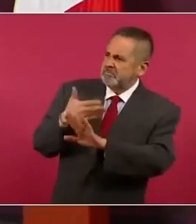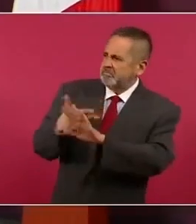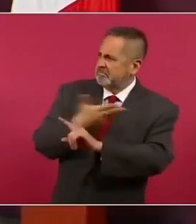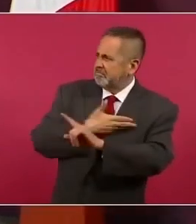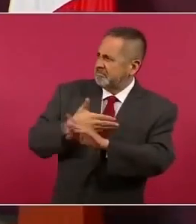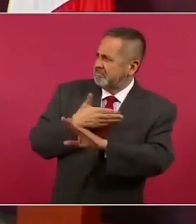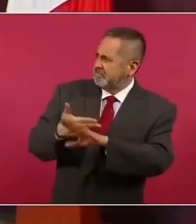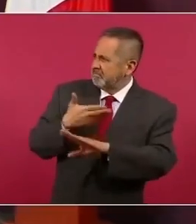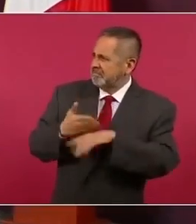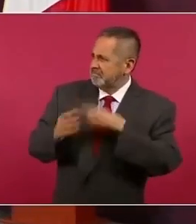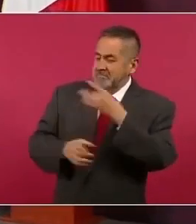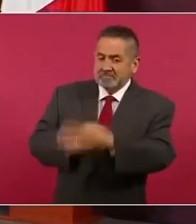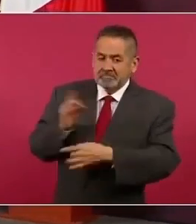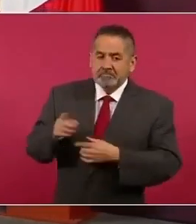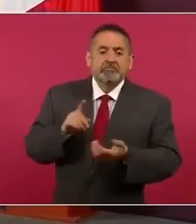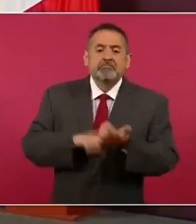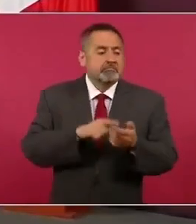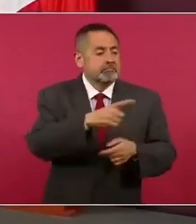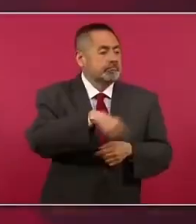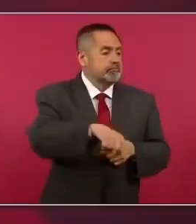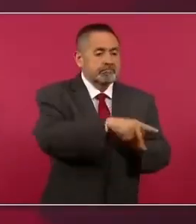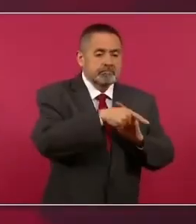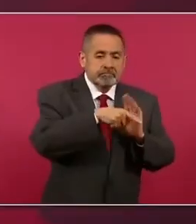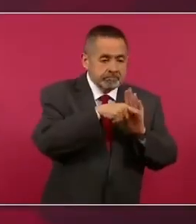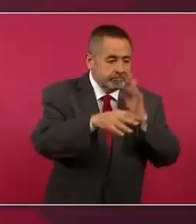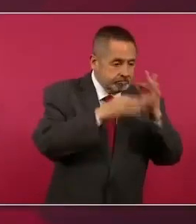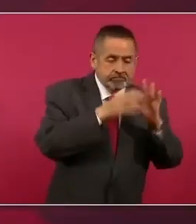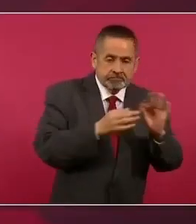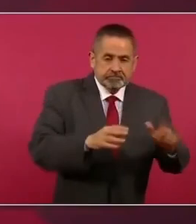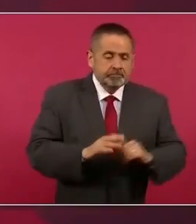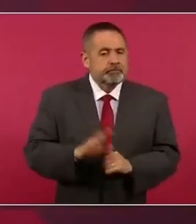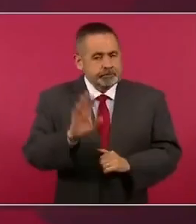los medios entonces antes de esto